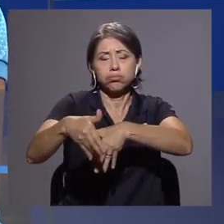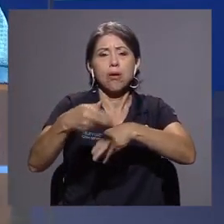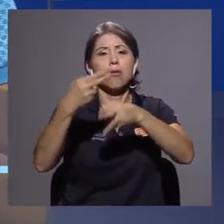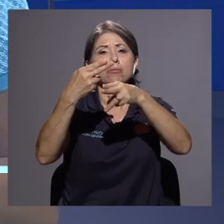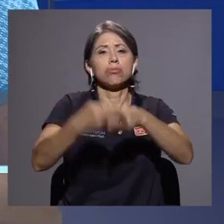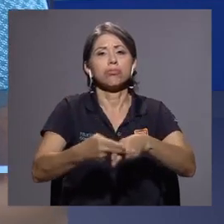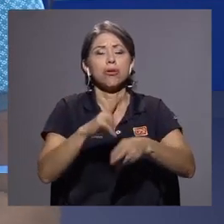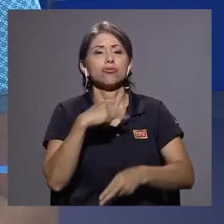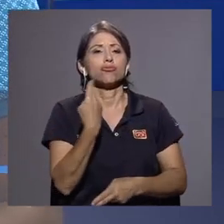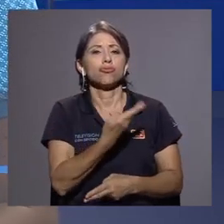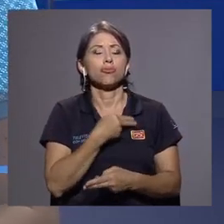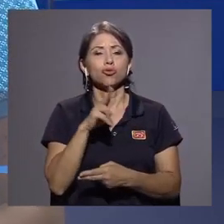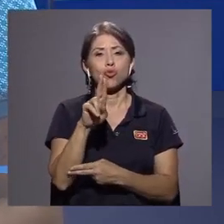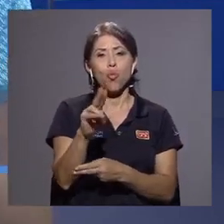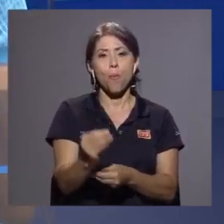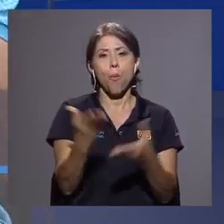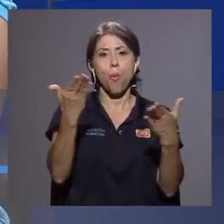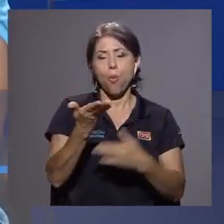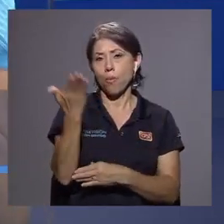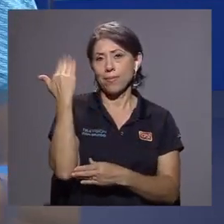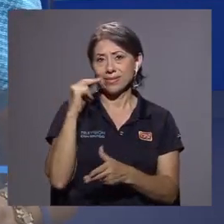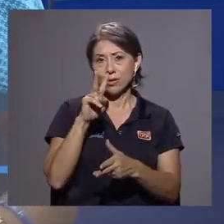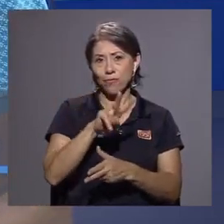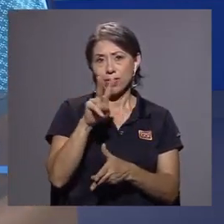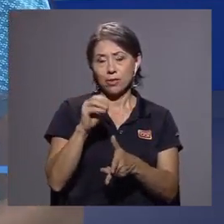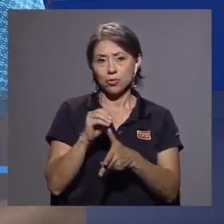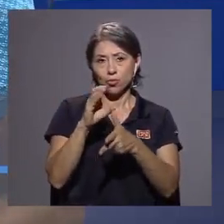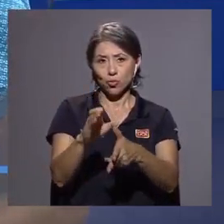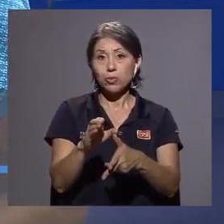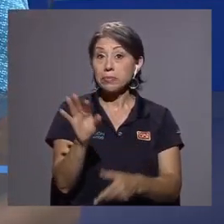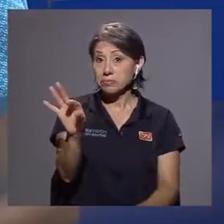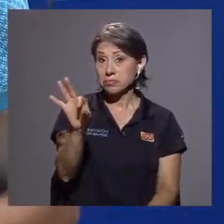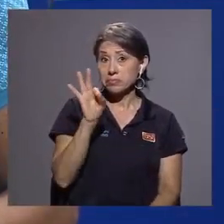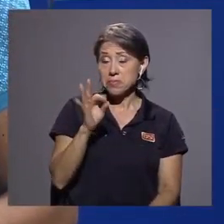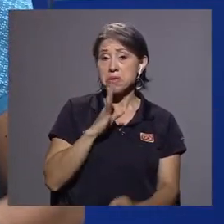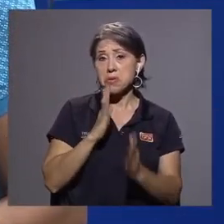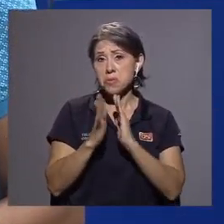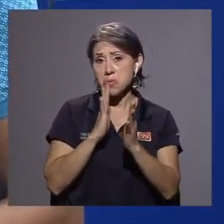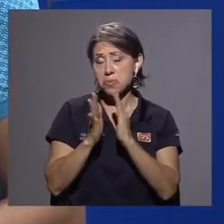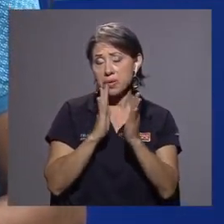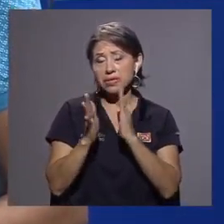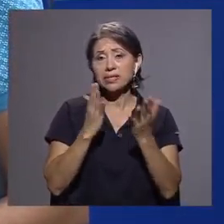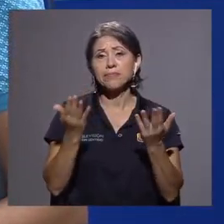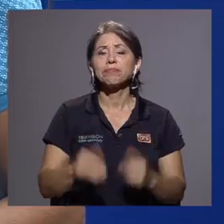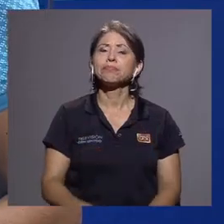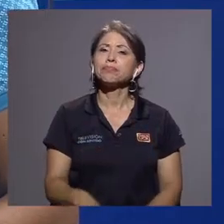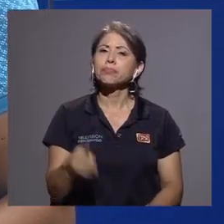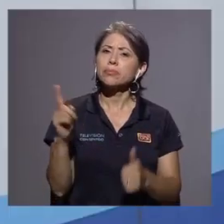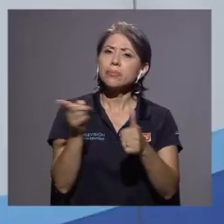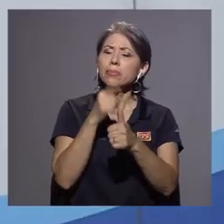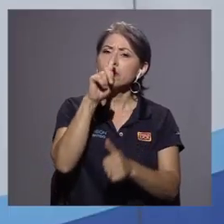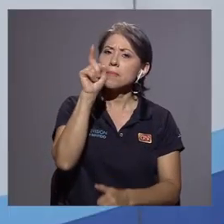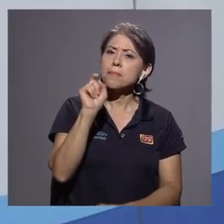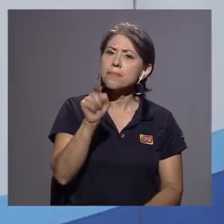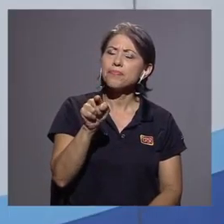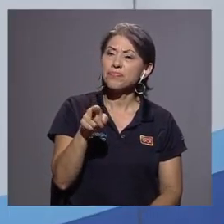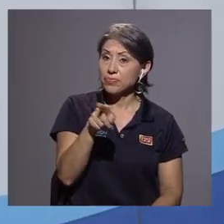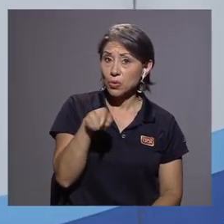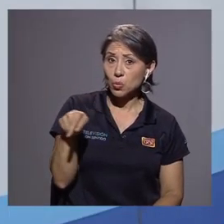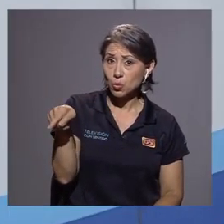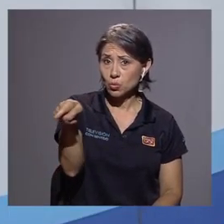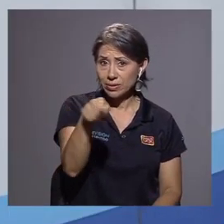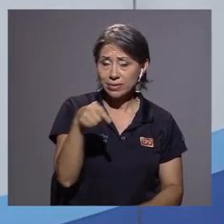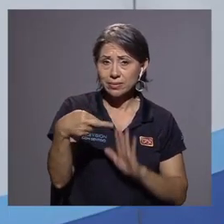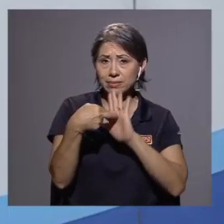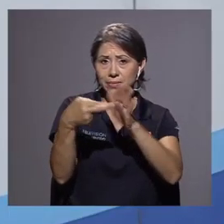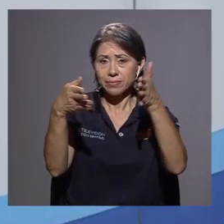Pública el pasado 22 de octubre y por eso hemos querido invitarla a que converse con nosotros un ratito hoy. Arelis, mi primera pregunta, ustedes como